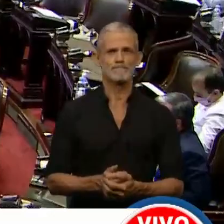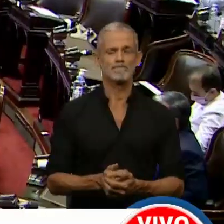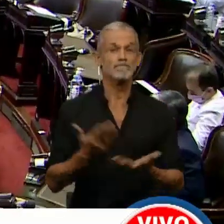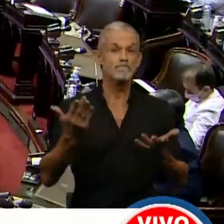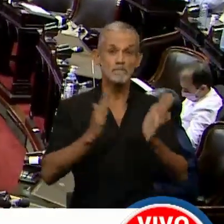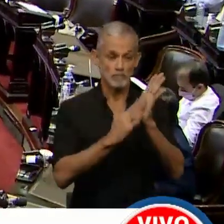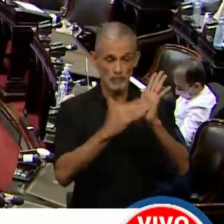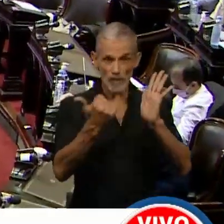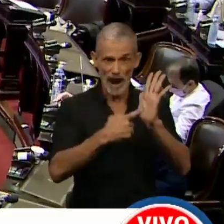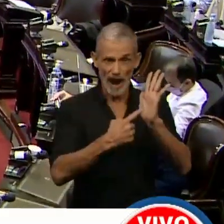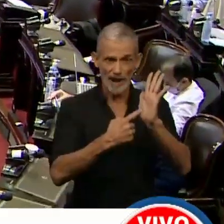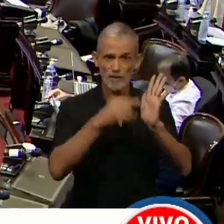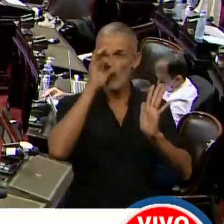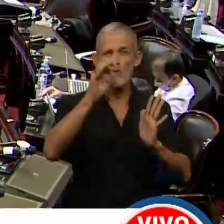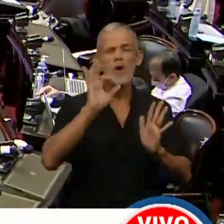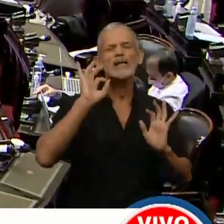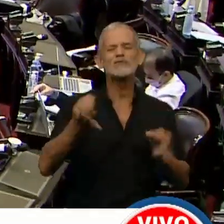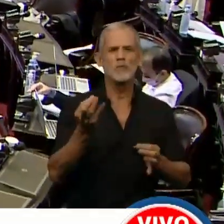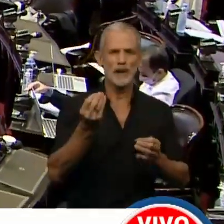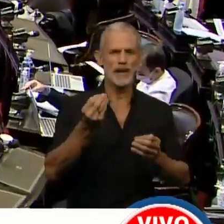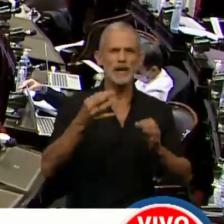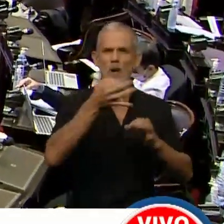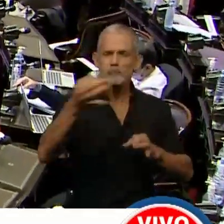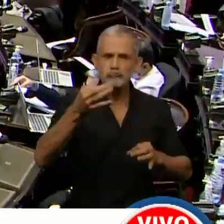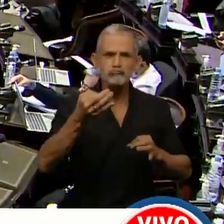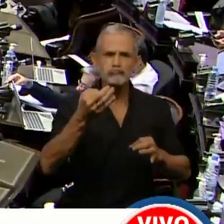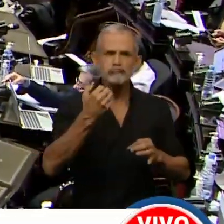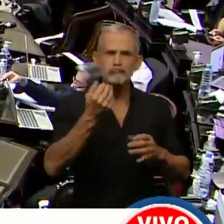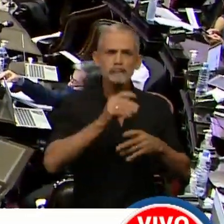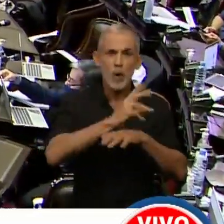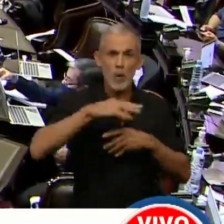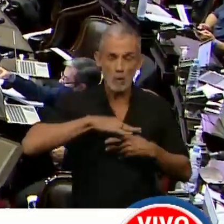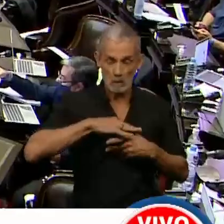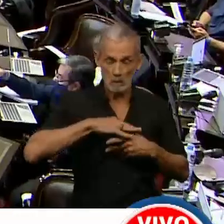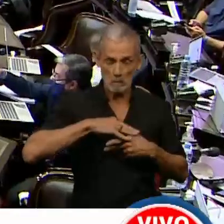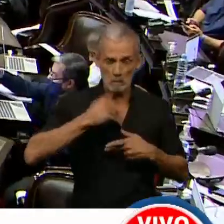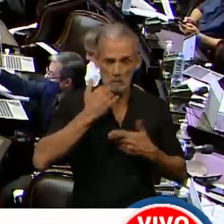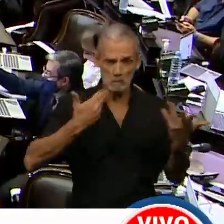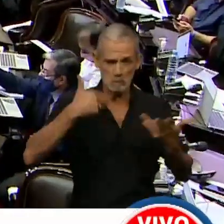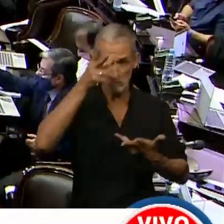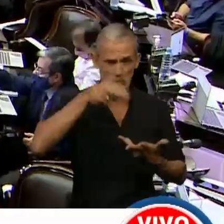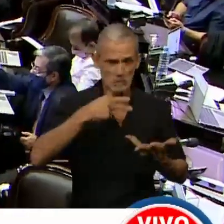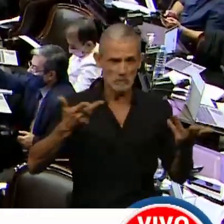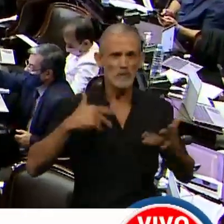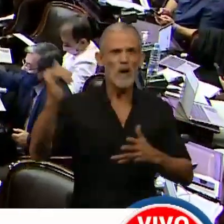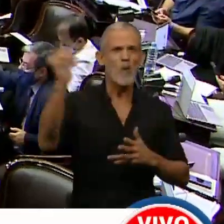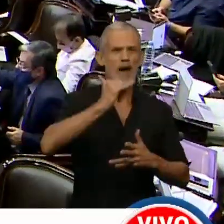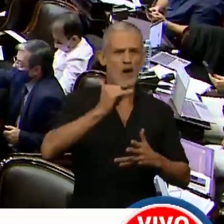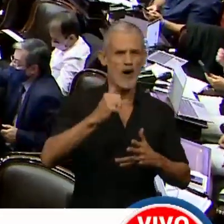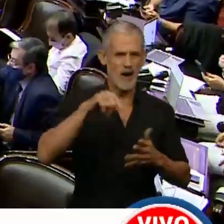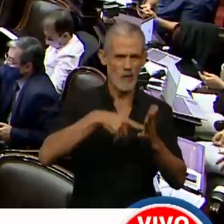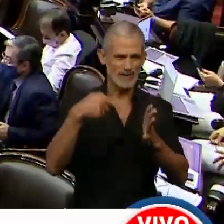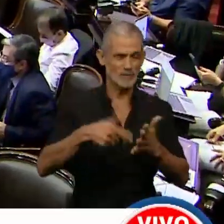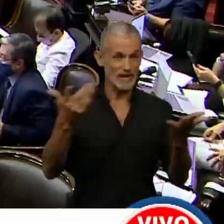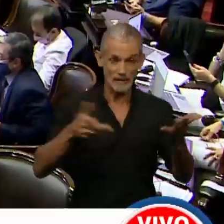los comprobantes es que nunca tuve conocimiento fehaciente de tener COVID en el vuelo a Buenos Aires.